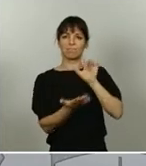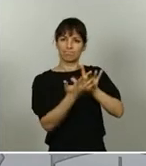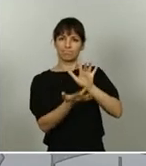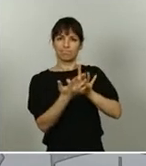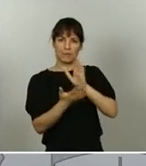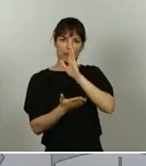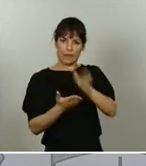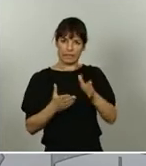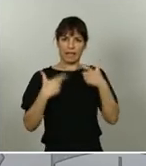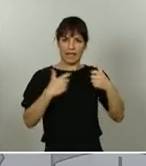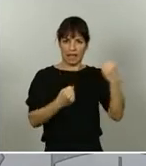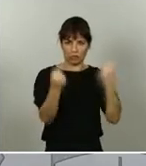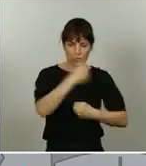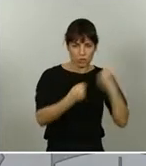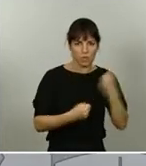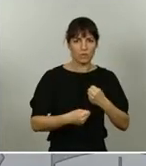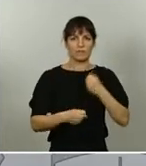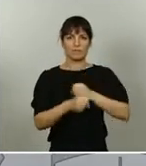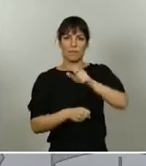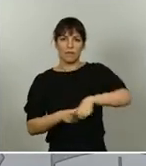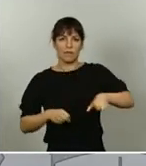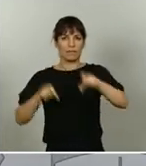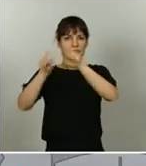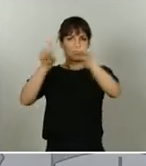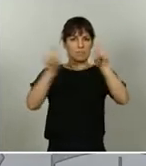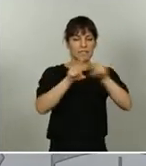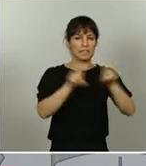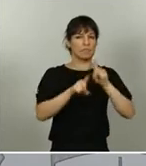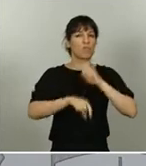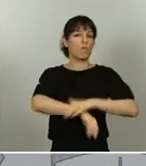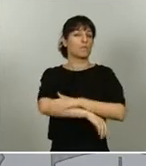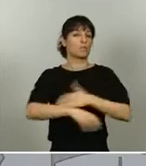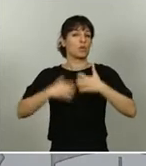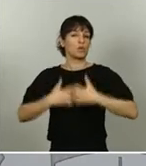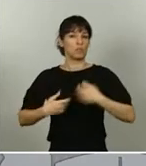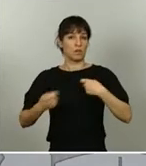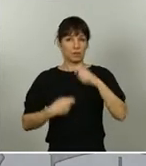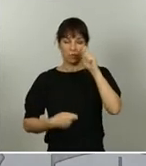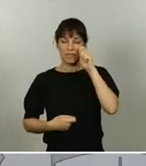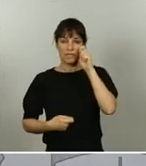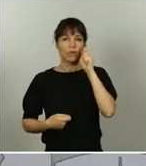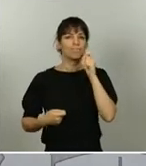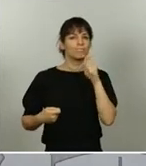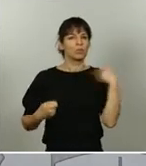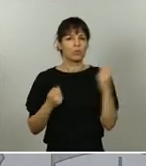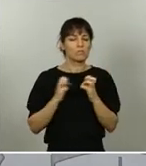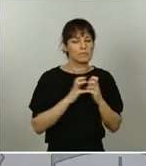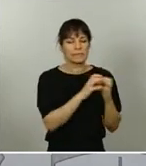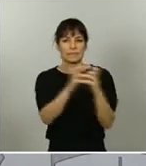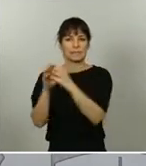del automóvil, trabajadores, empresas, a través del Ministerio de Industria, Comercio y Turismo, hemos estado elaborando este plan